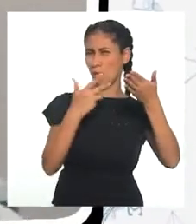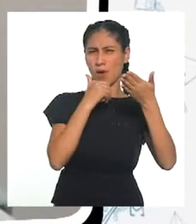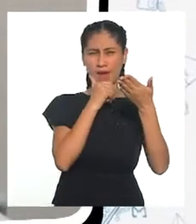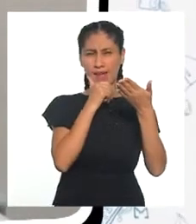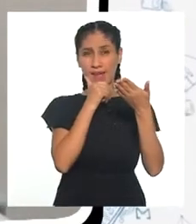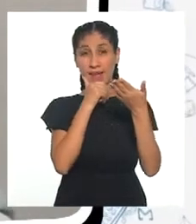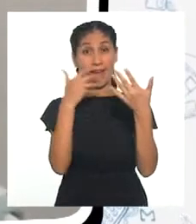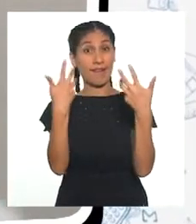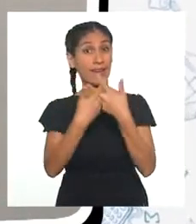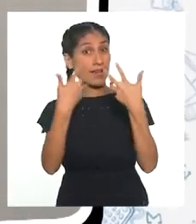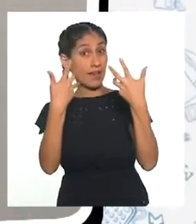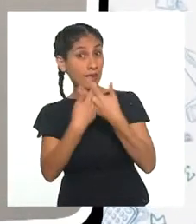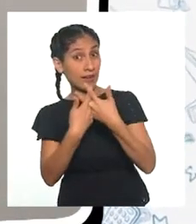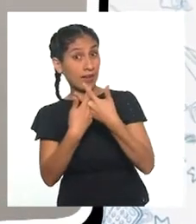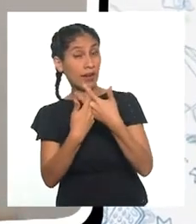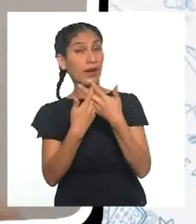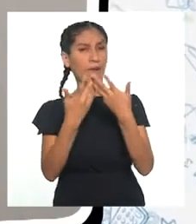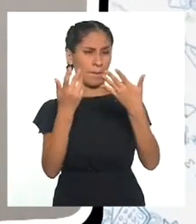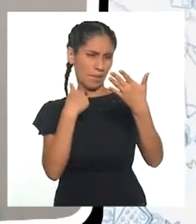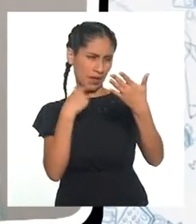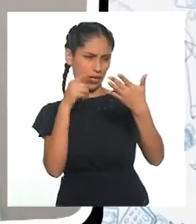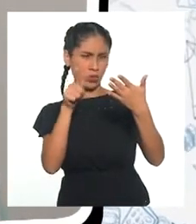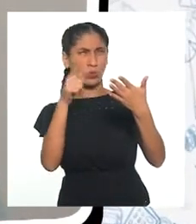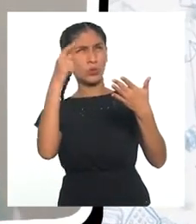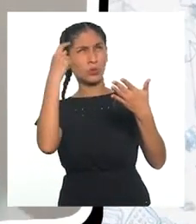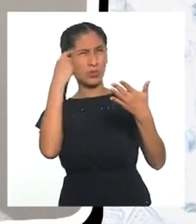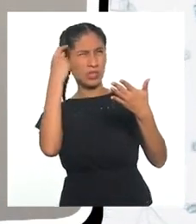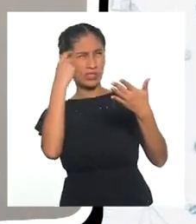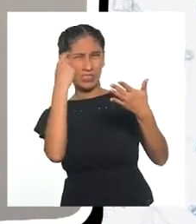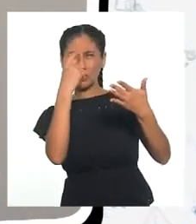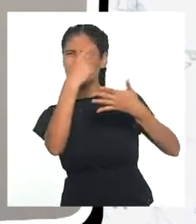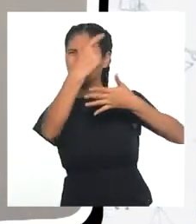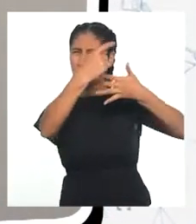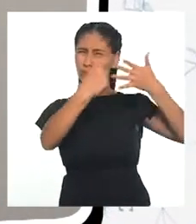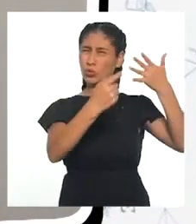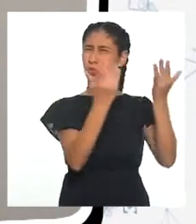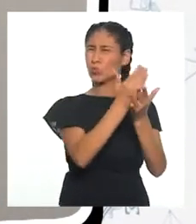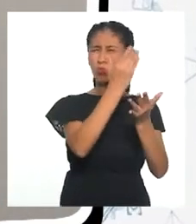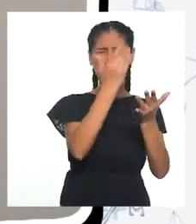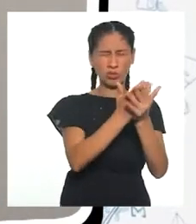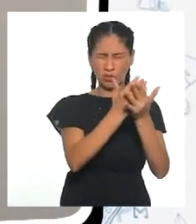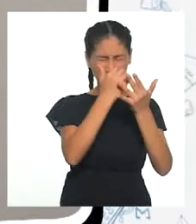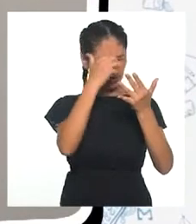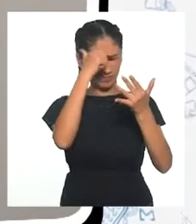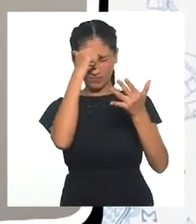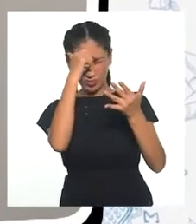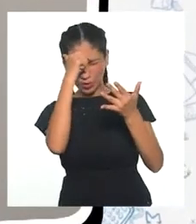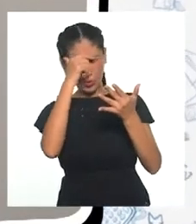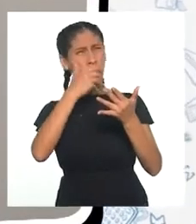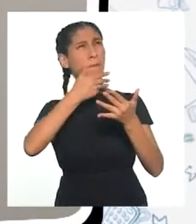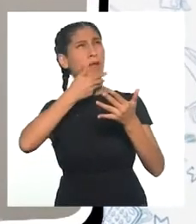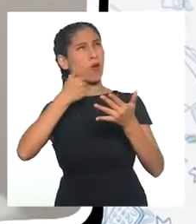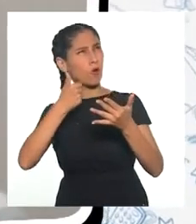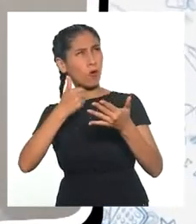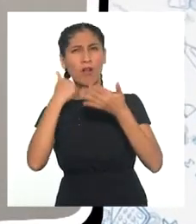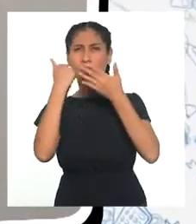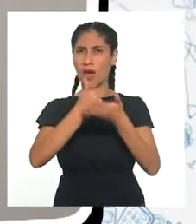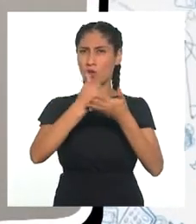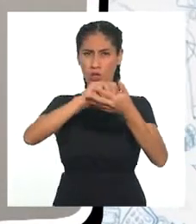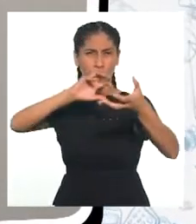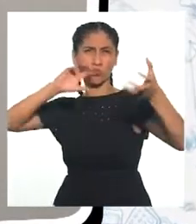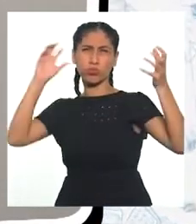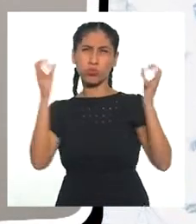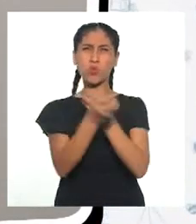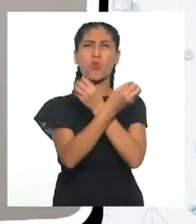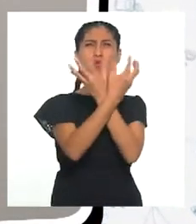metodología que nos permite diseñar soluciones innovadoras ante cualquier problemática de un negocio. Dicha se